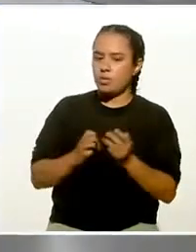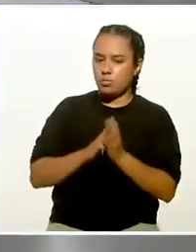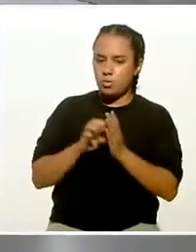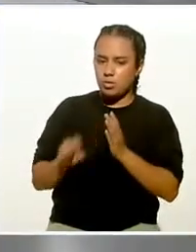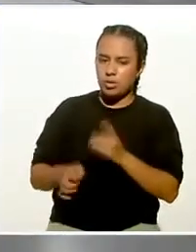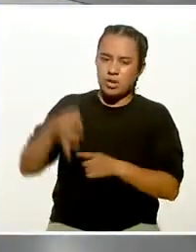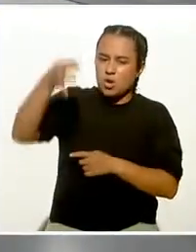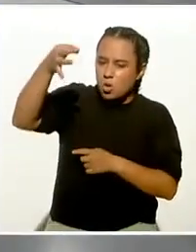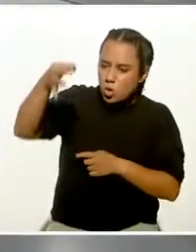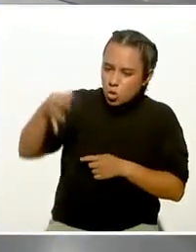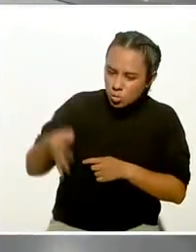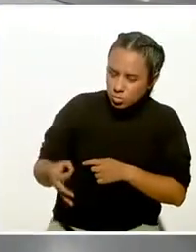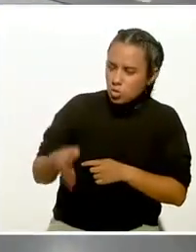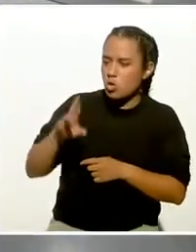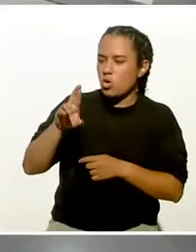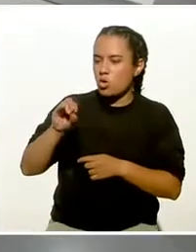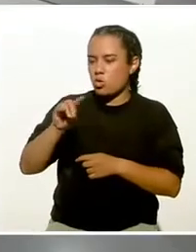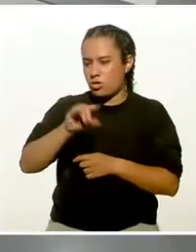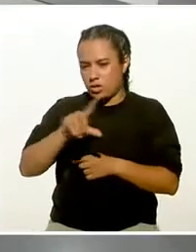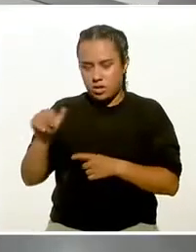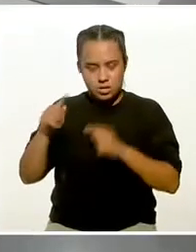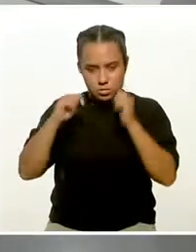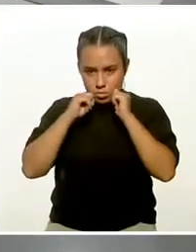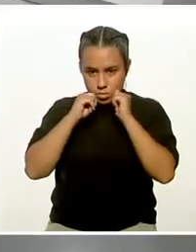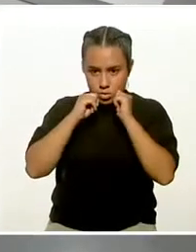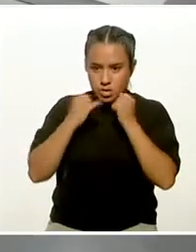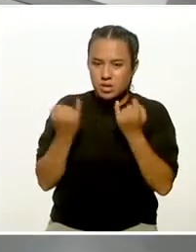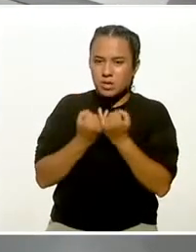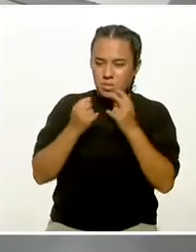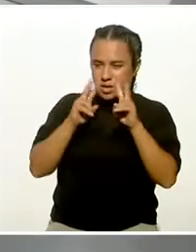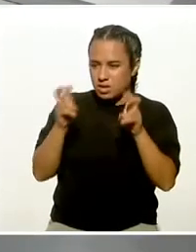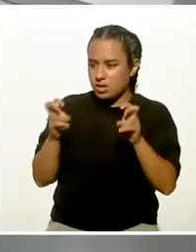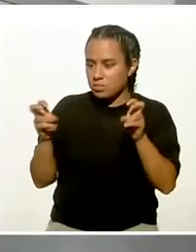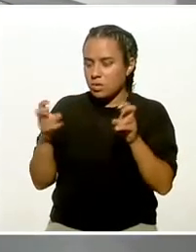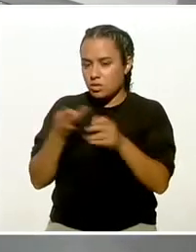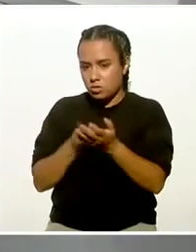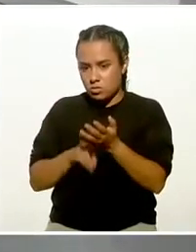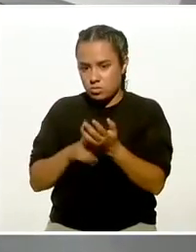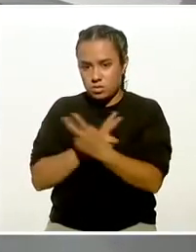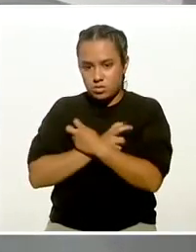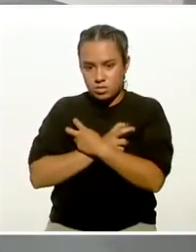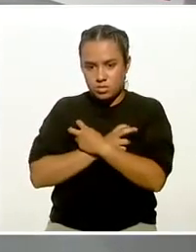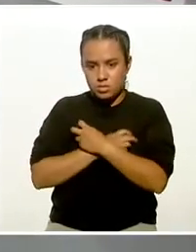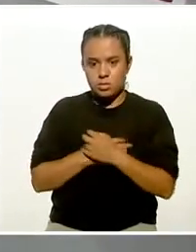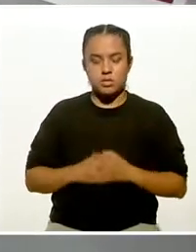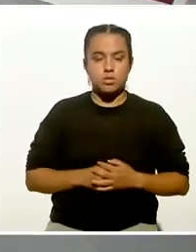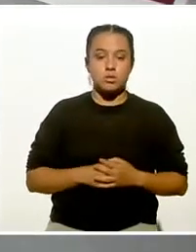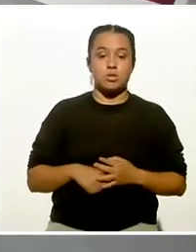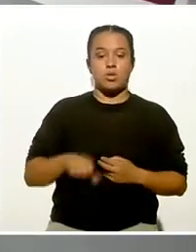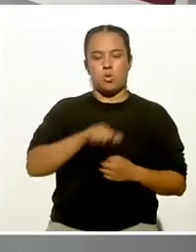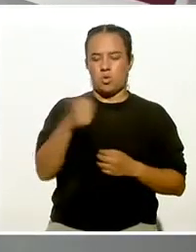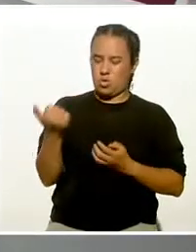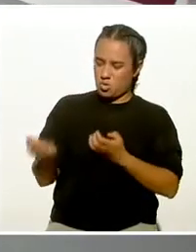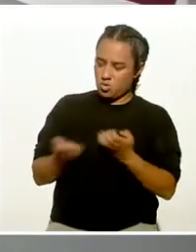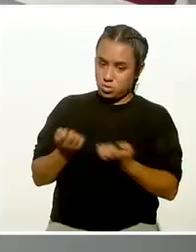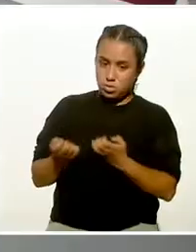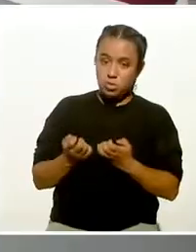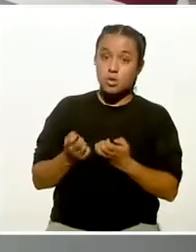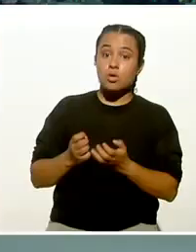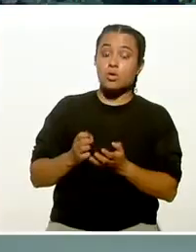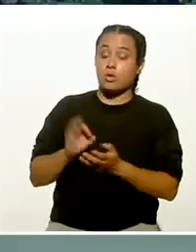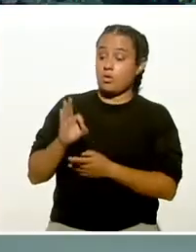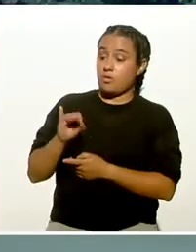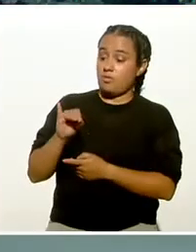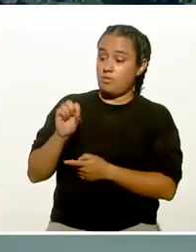de columna, lesión de rodilla, lesión de que sea y además este tema de la osteoporosis. Así es. ¿Estos ejercicios excluyen la fisioterapia